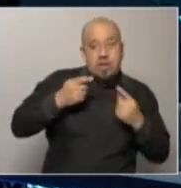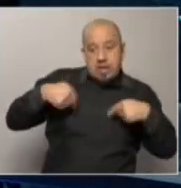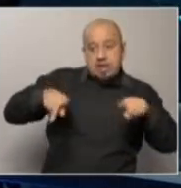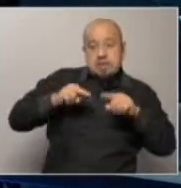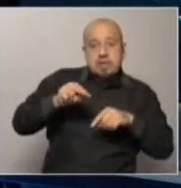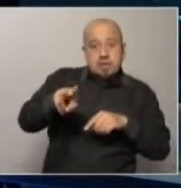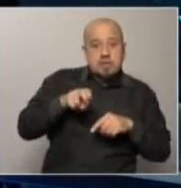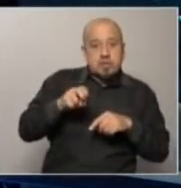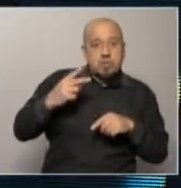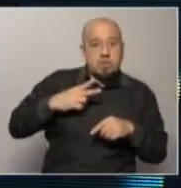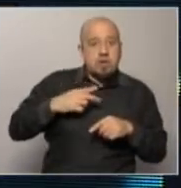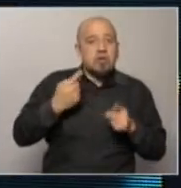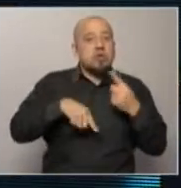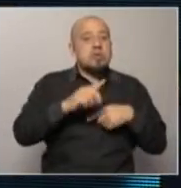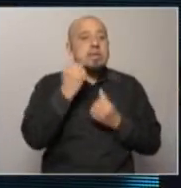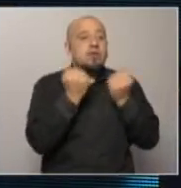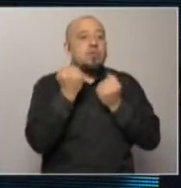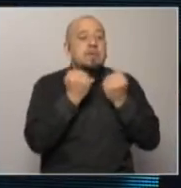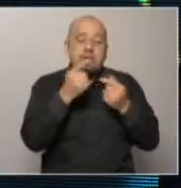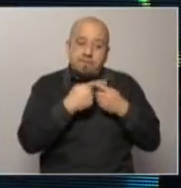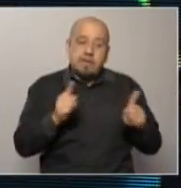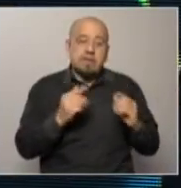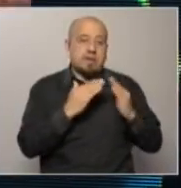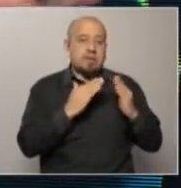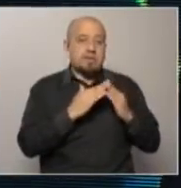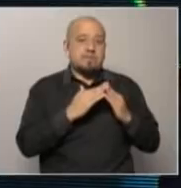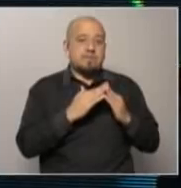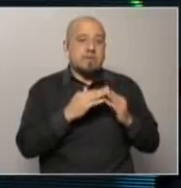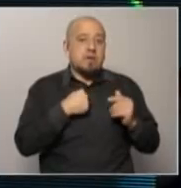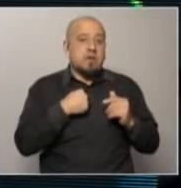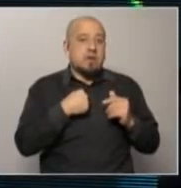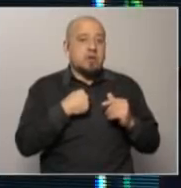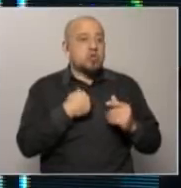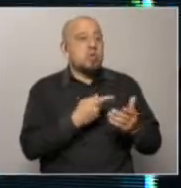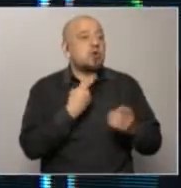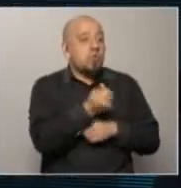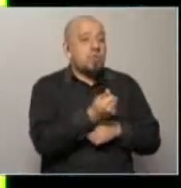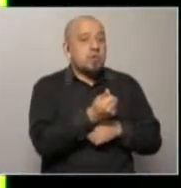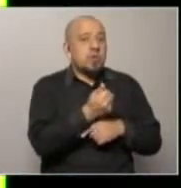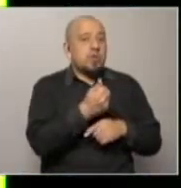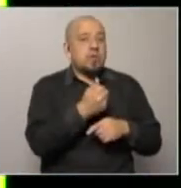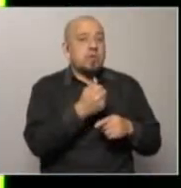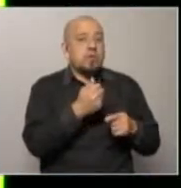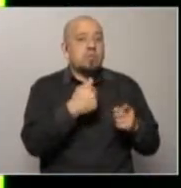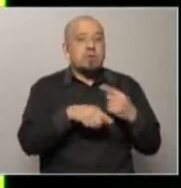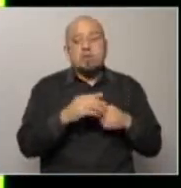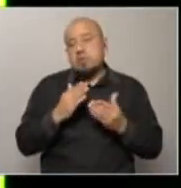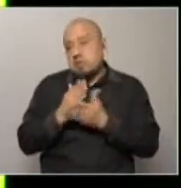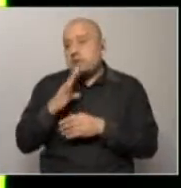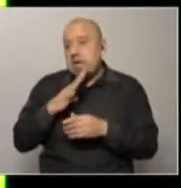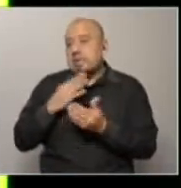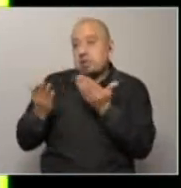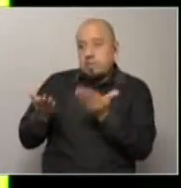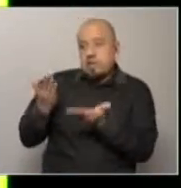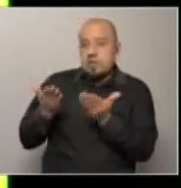sector privado o sea la economía es muy distinta a un hogar porque en general en el hogar uno no le compra a su pareja las cosas sí pero se viven haciendo esos paralelismos o